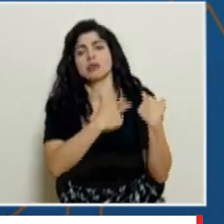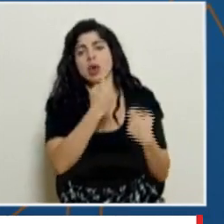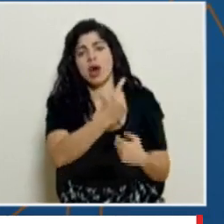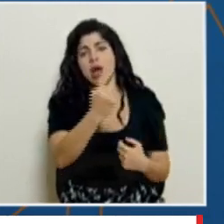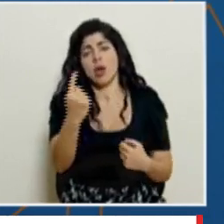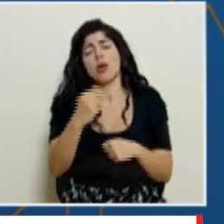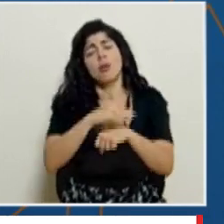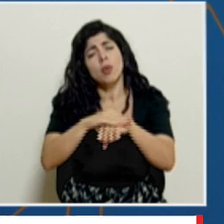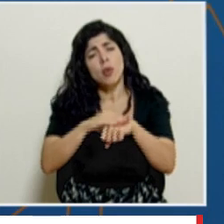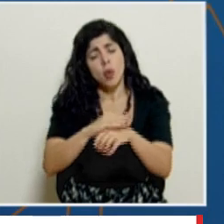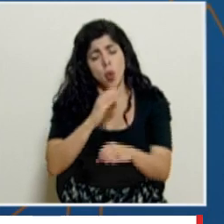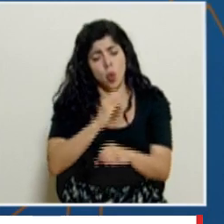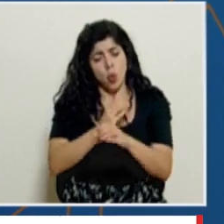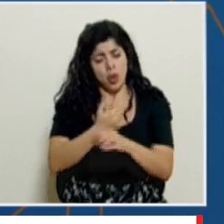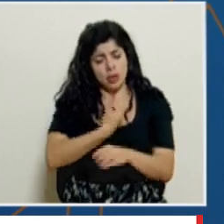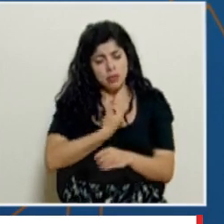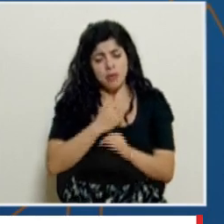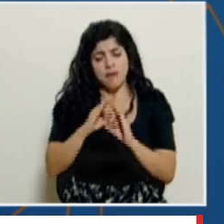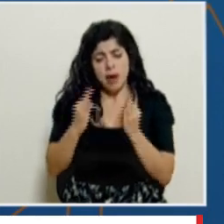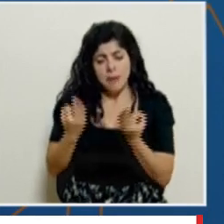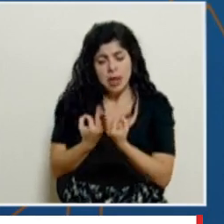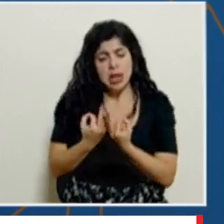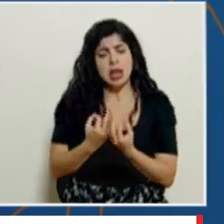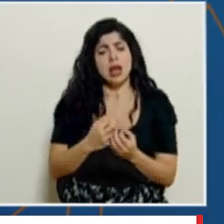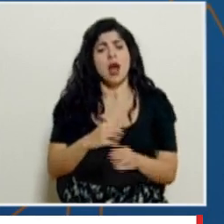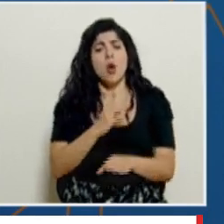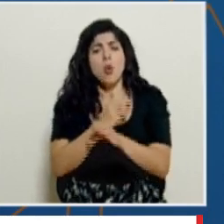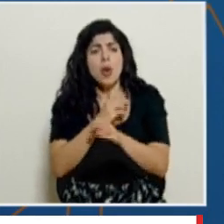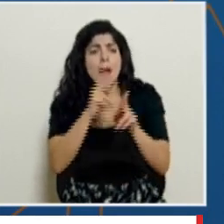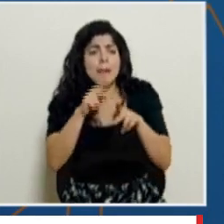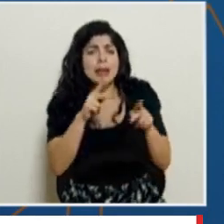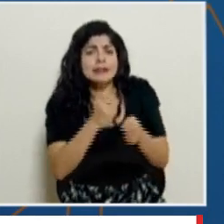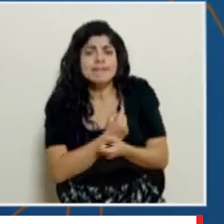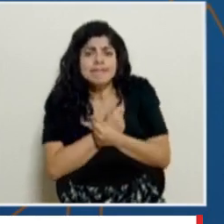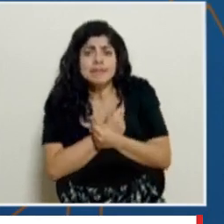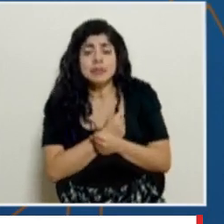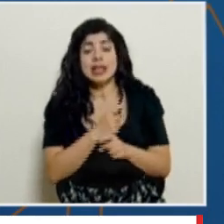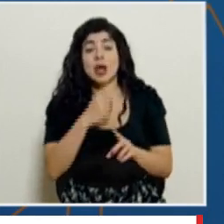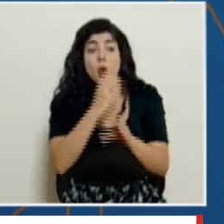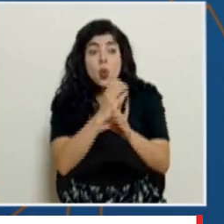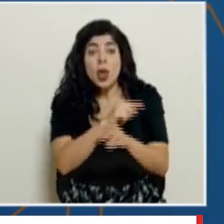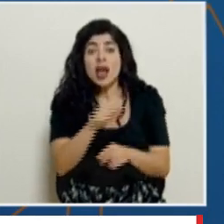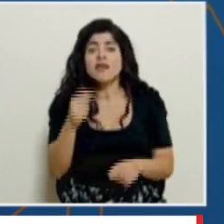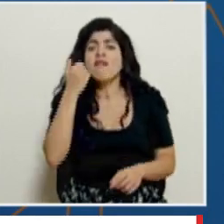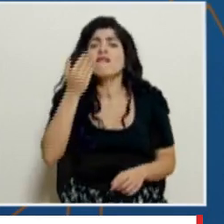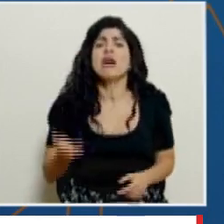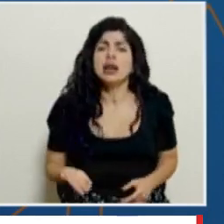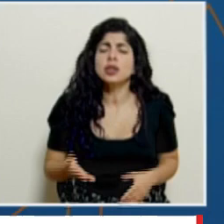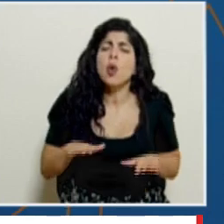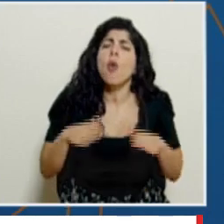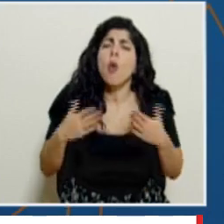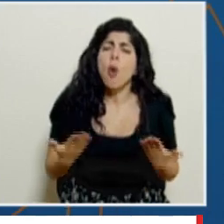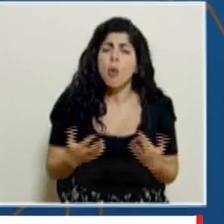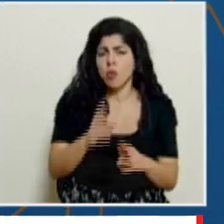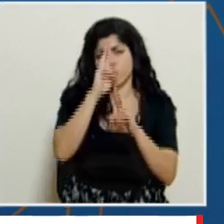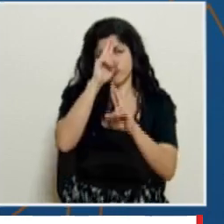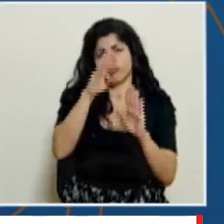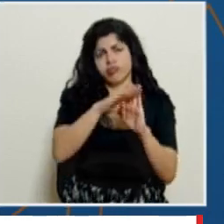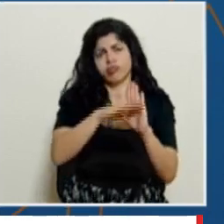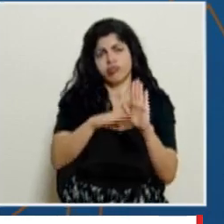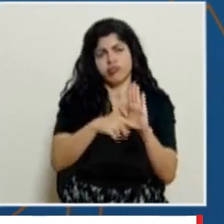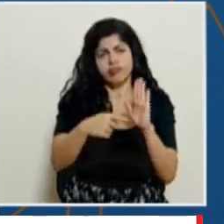Por favor, cuidemos a nuestros familiares, cuidemos a nuestros seres queridos y en realidad cuidarlos es muy sencillo, es mantener las medidas de